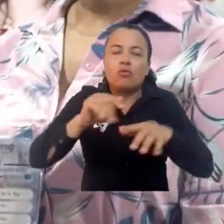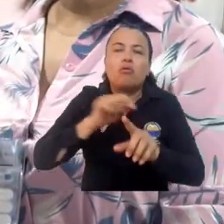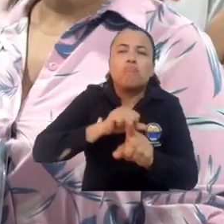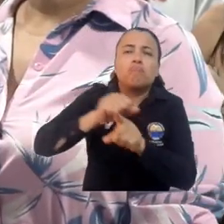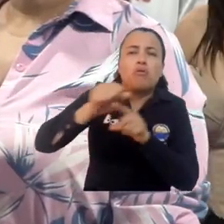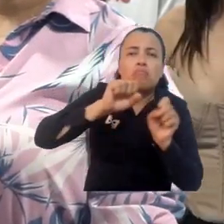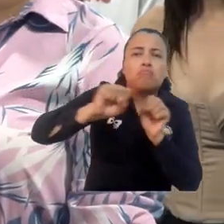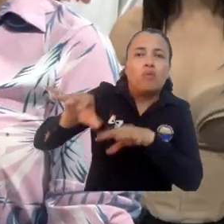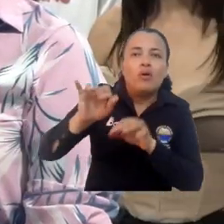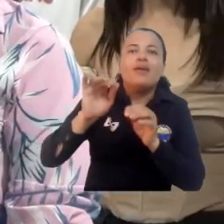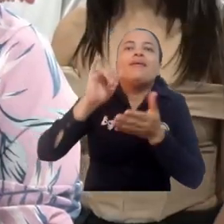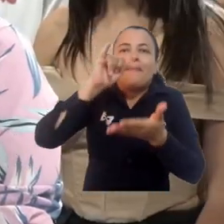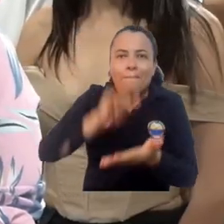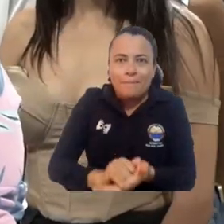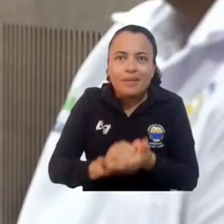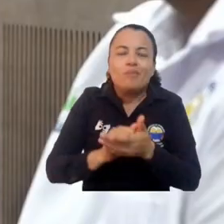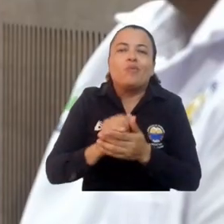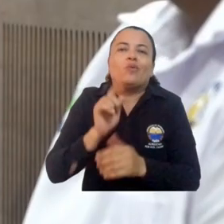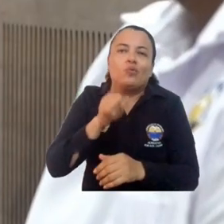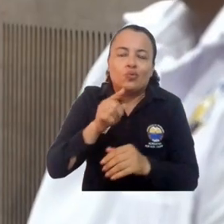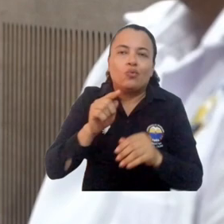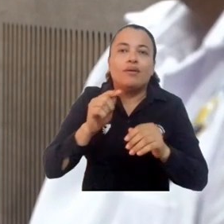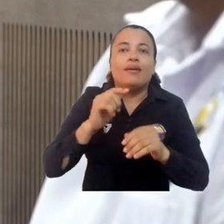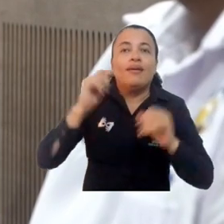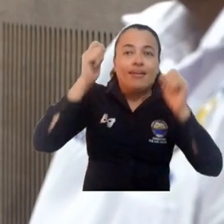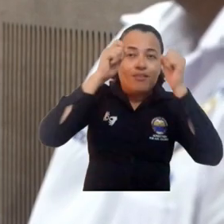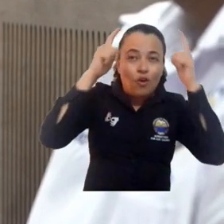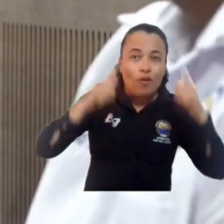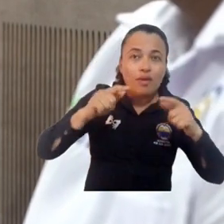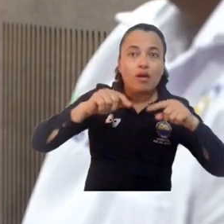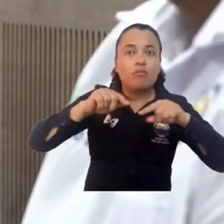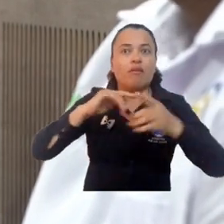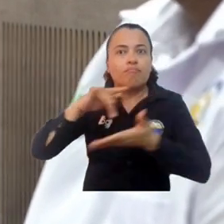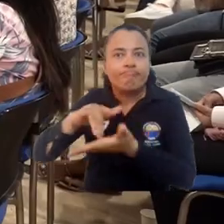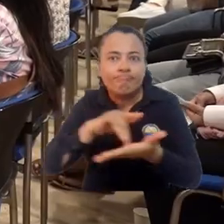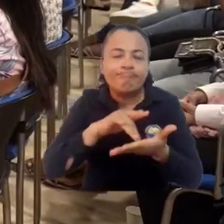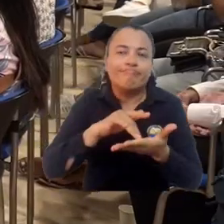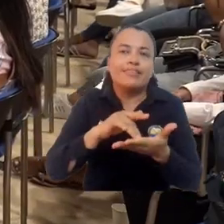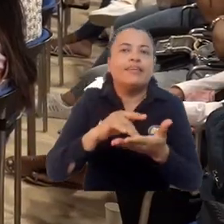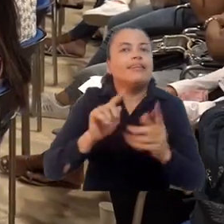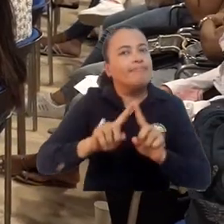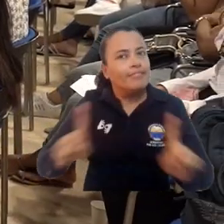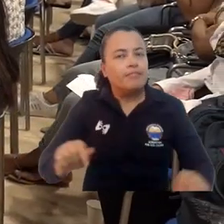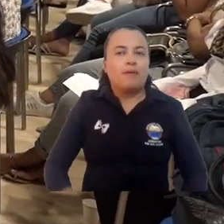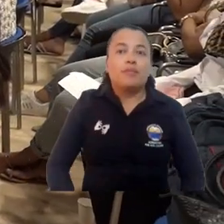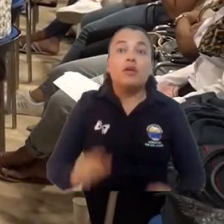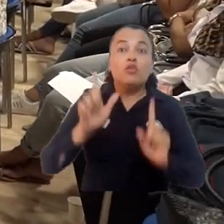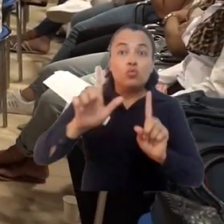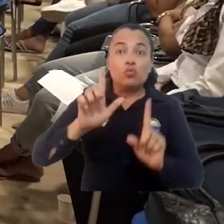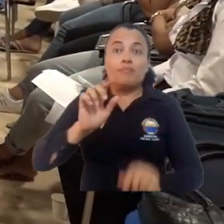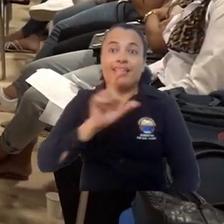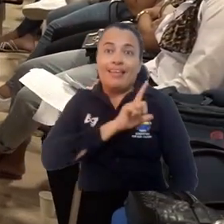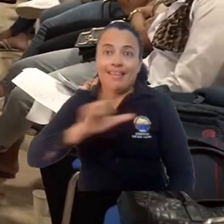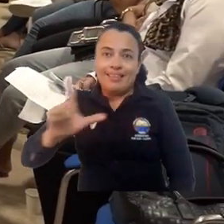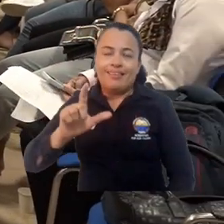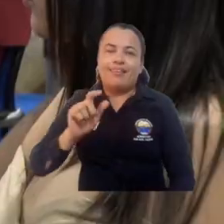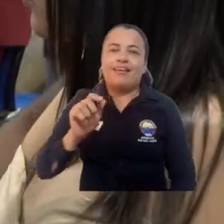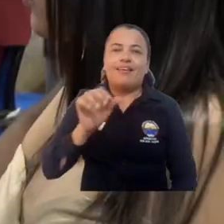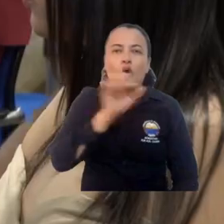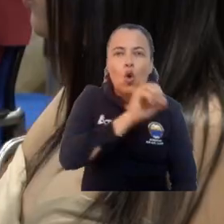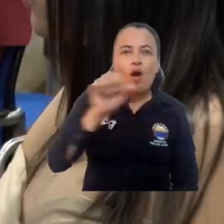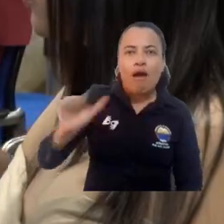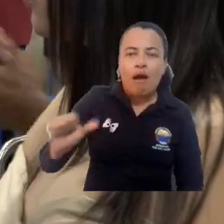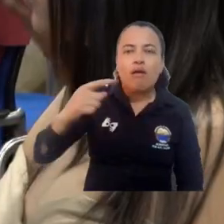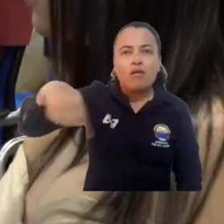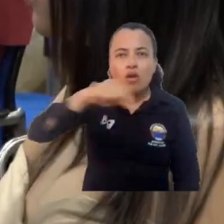abandonados por la misma presencia diferencial del Estado, donde líderes, lideresas sociales van a tener la oportunidad de